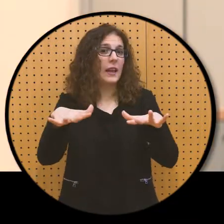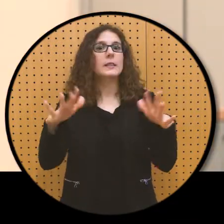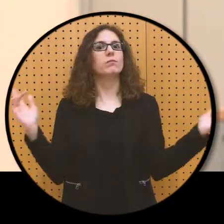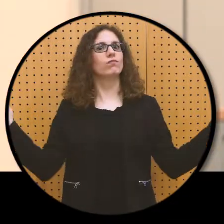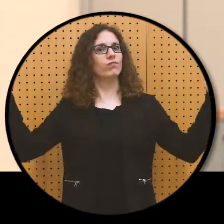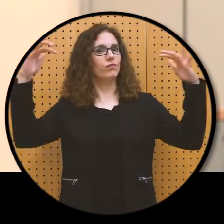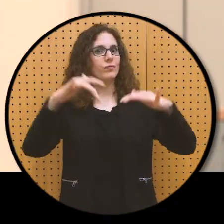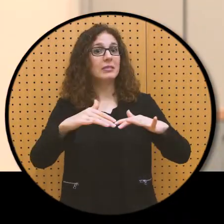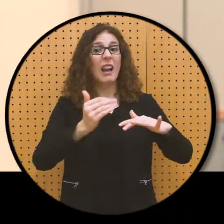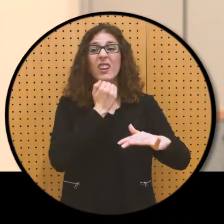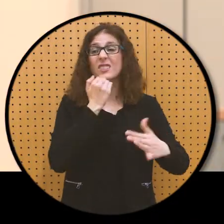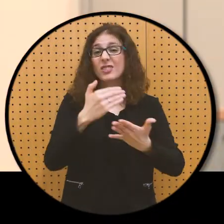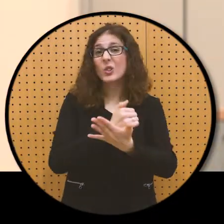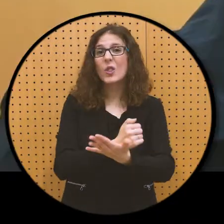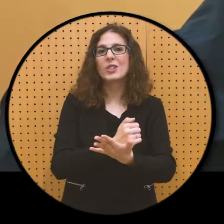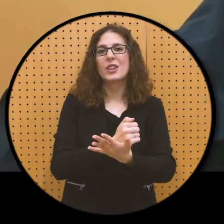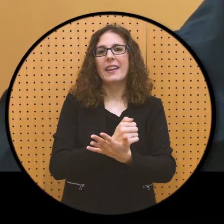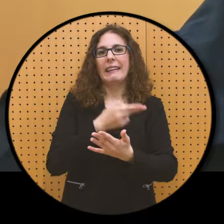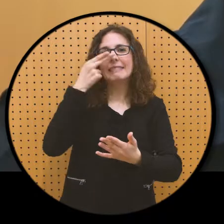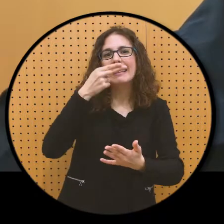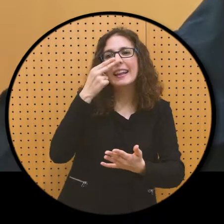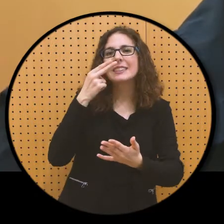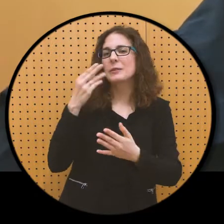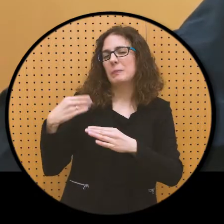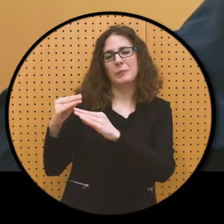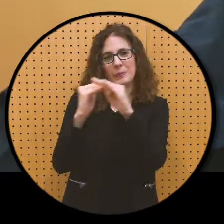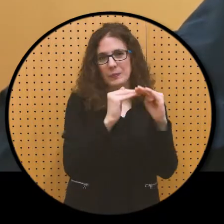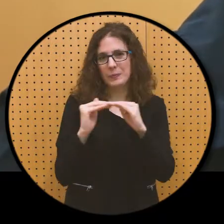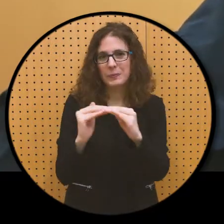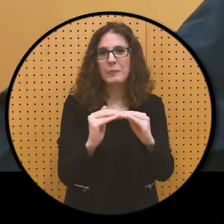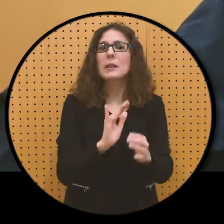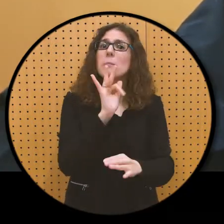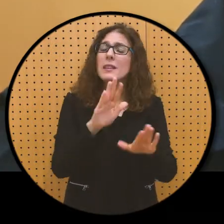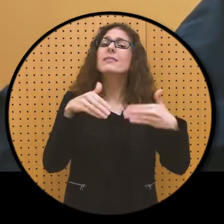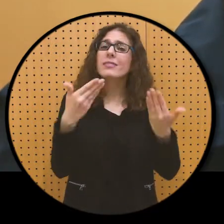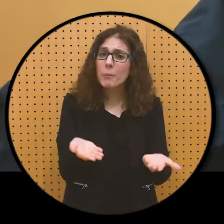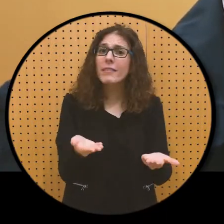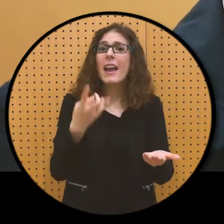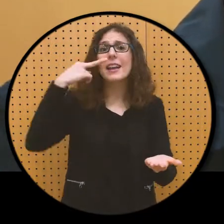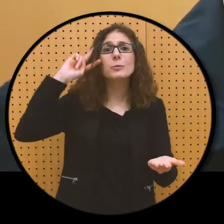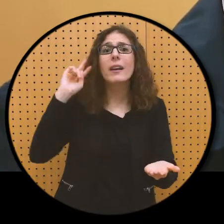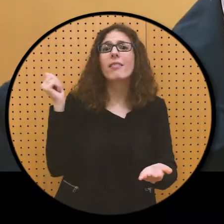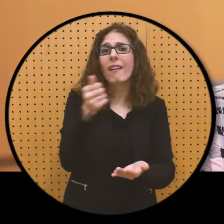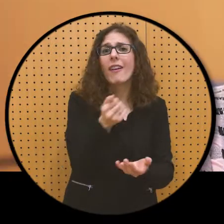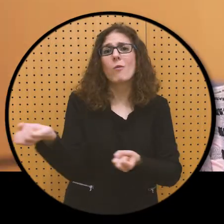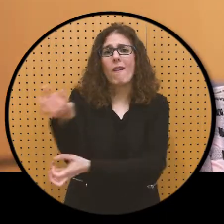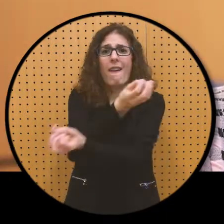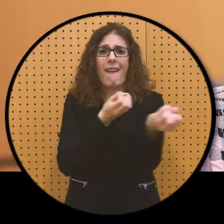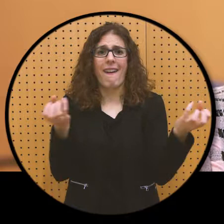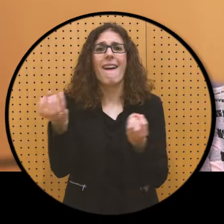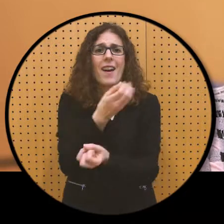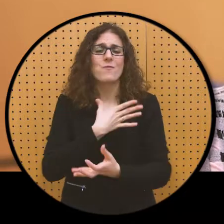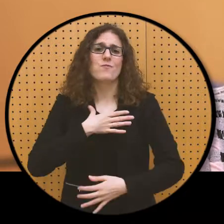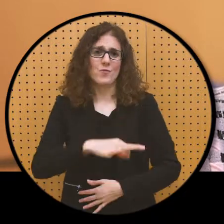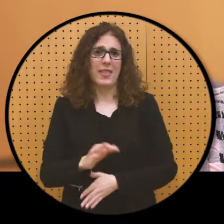prácticamente las mismas inquietudes, pueden transmitir experiencias de unos a otros para enriquecerse. El objetivo